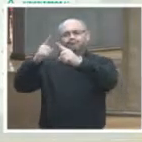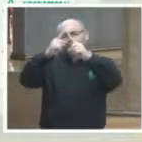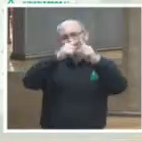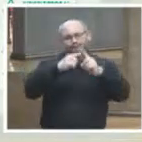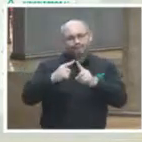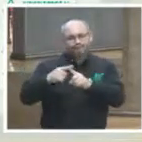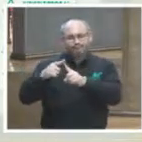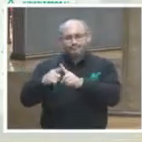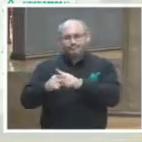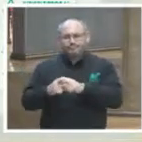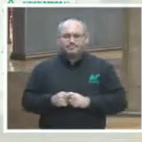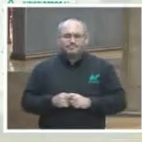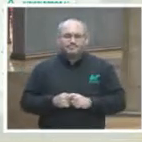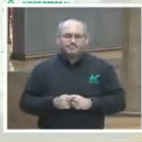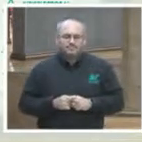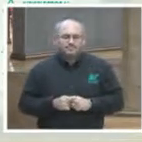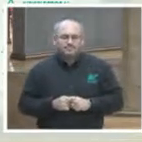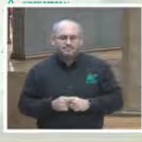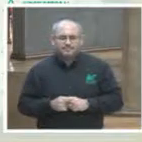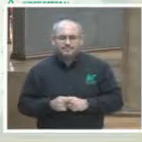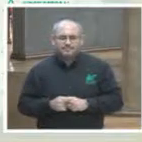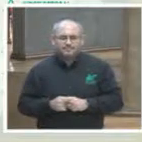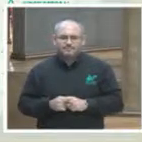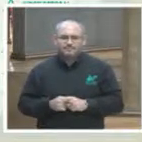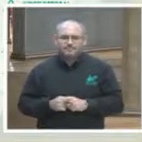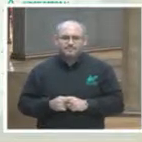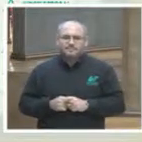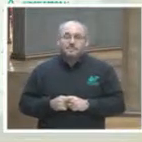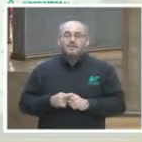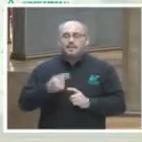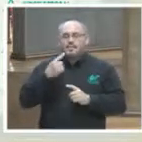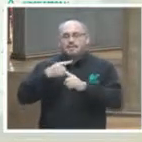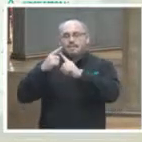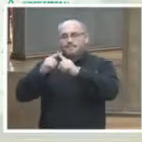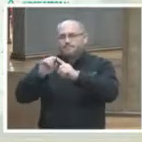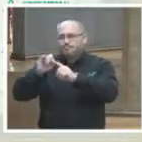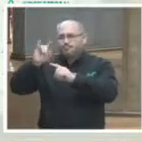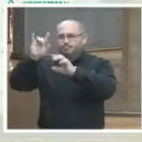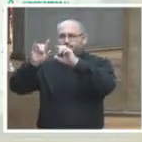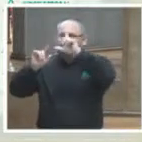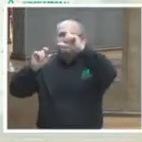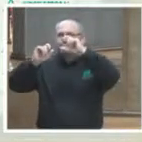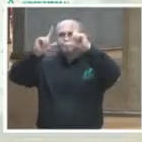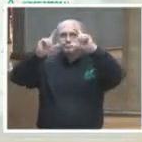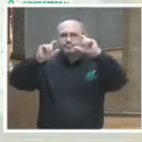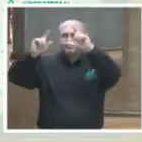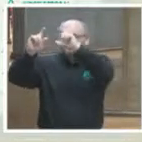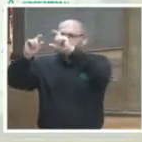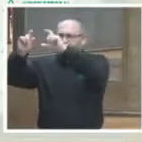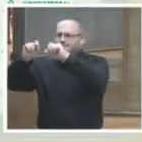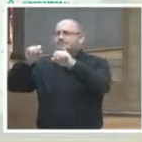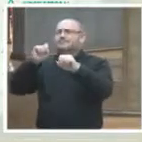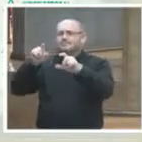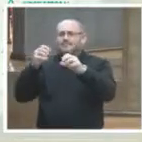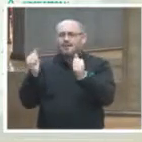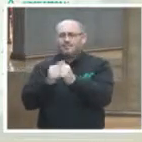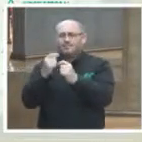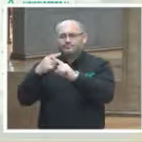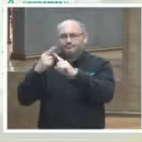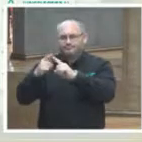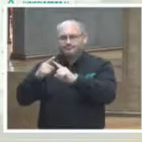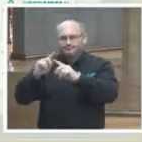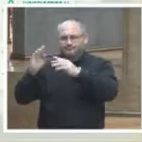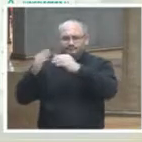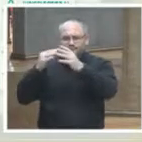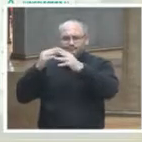diversas diversas portales también con una tecnología muy avanzada que pone al acceso